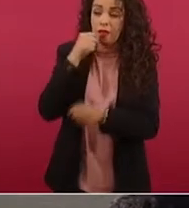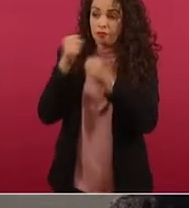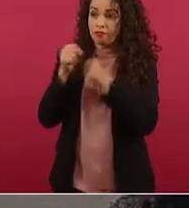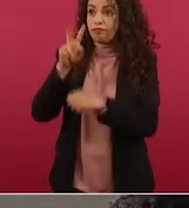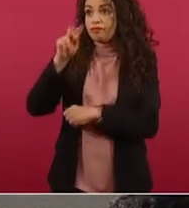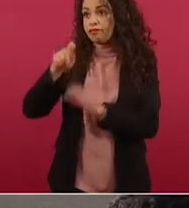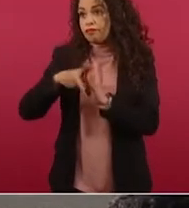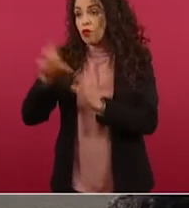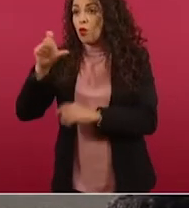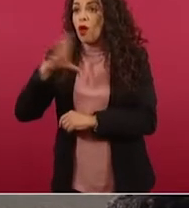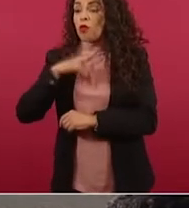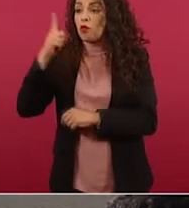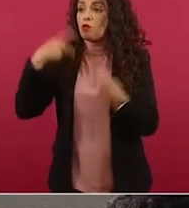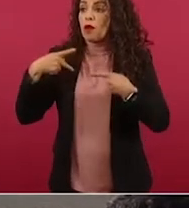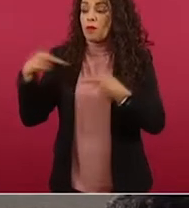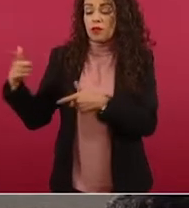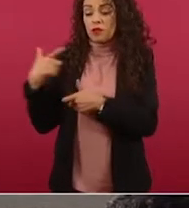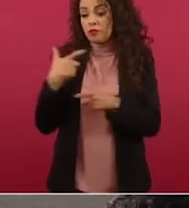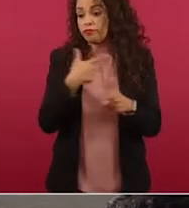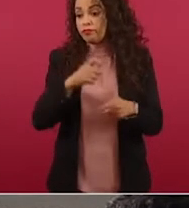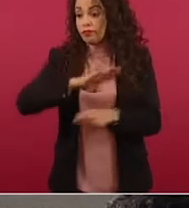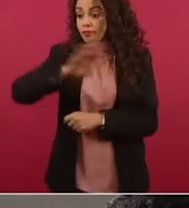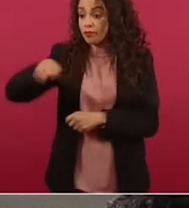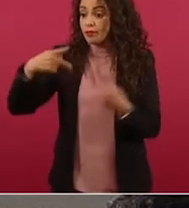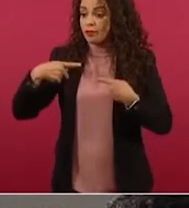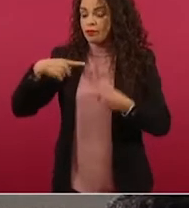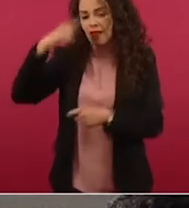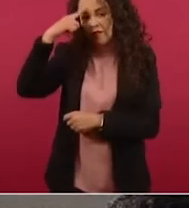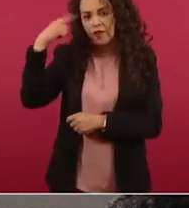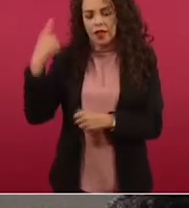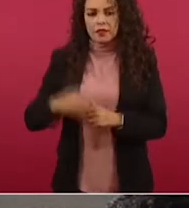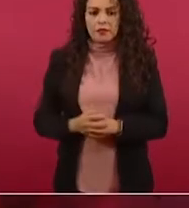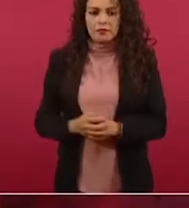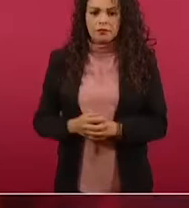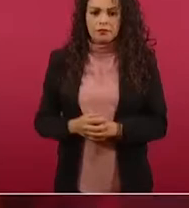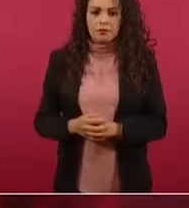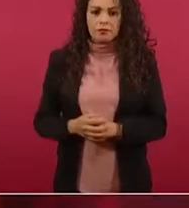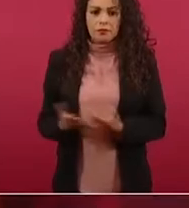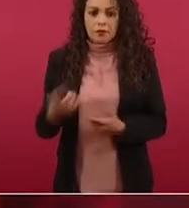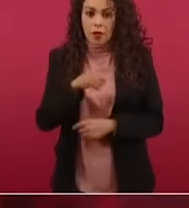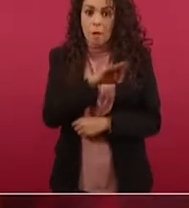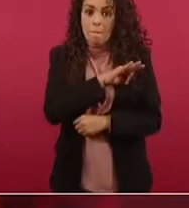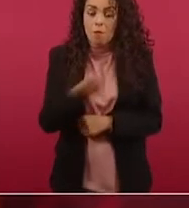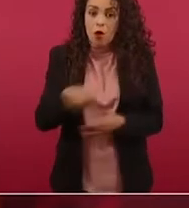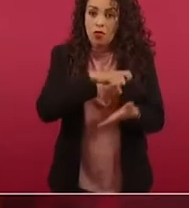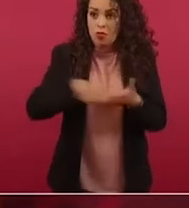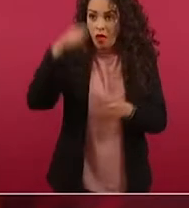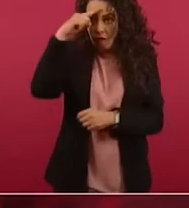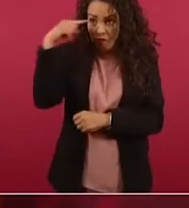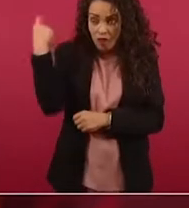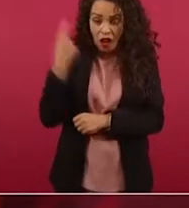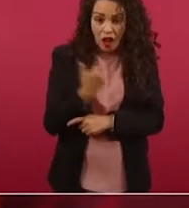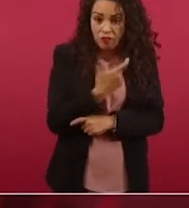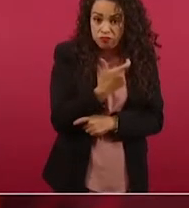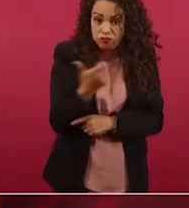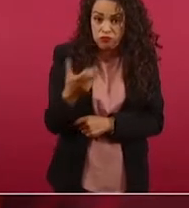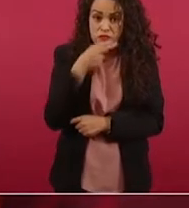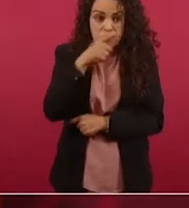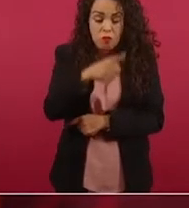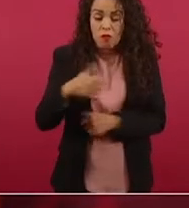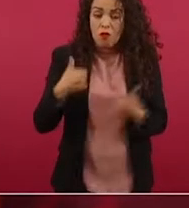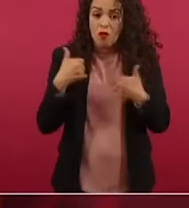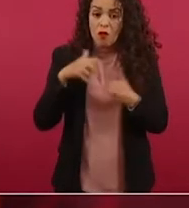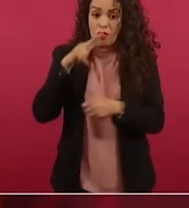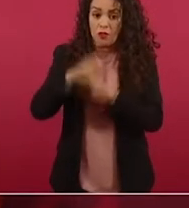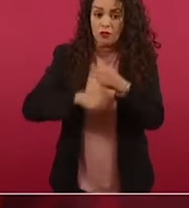psicópata violento asesina a gente. Un psicópata violento que puede conseguir armas demasiado fácil. Un chico de 18 años